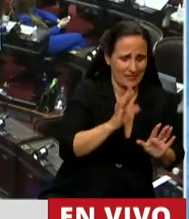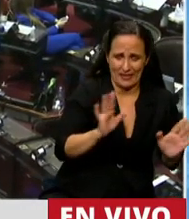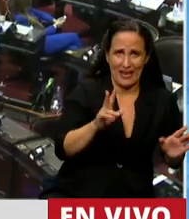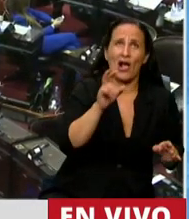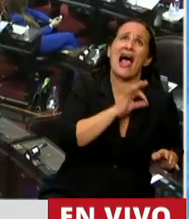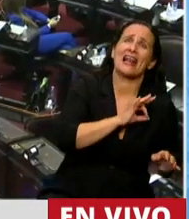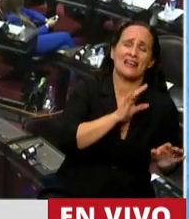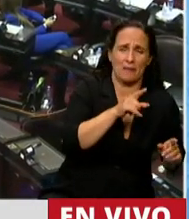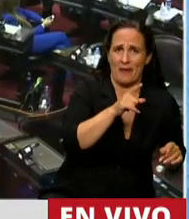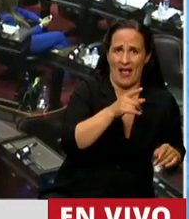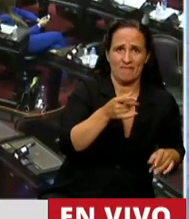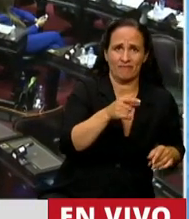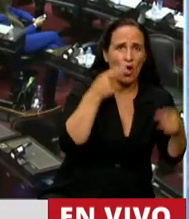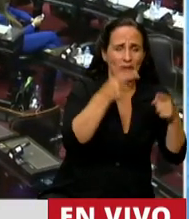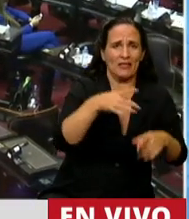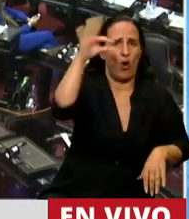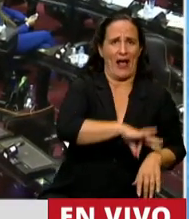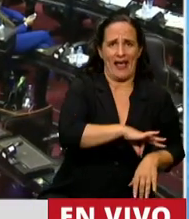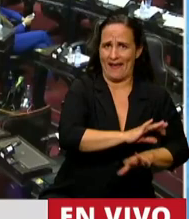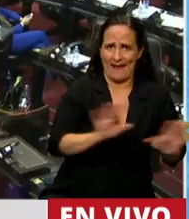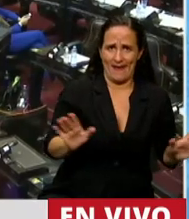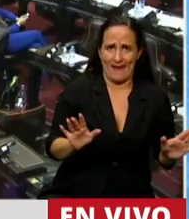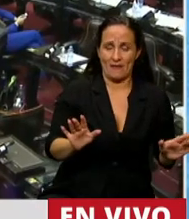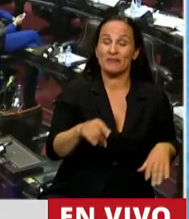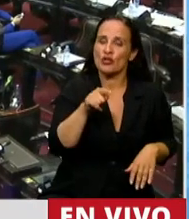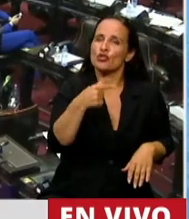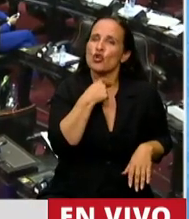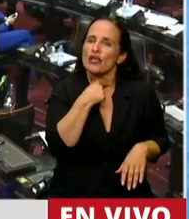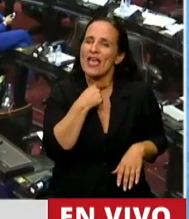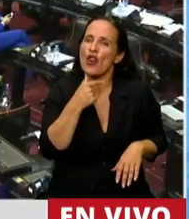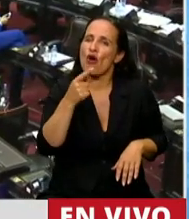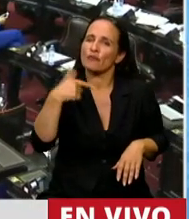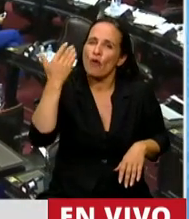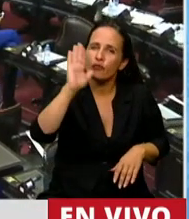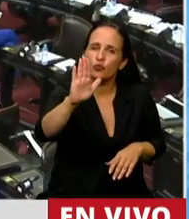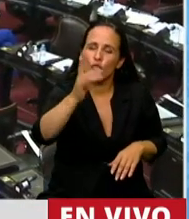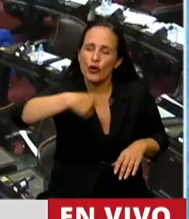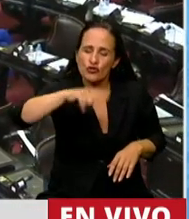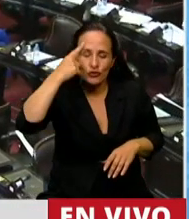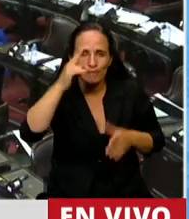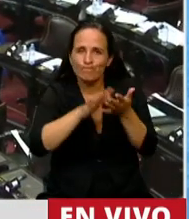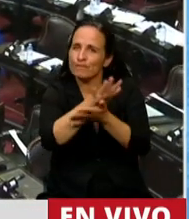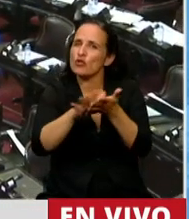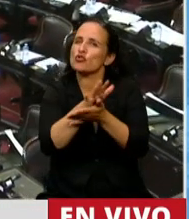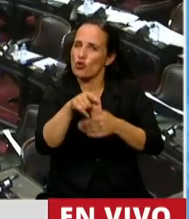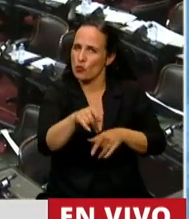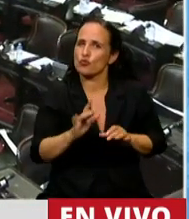Entonces, yo quisiera que tuviéramos presente esto hacia el futuro, de que necesitamos solucionarlo. Y sobre